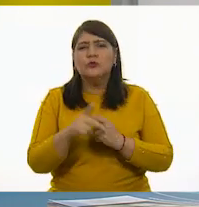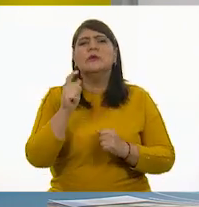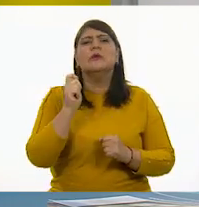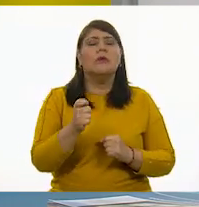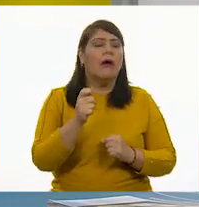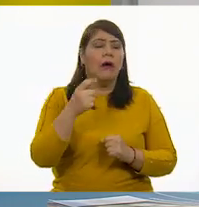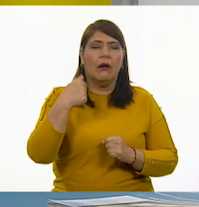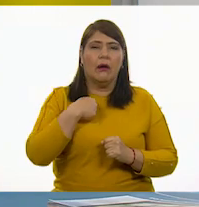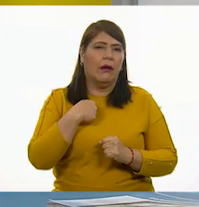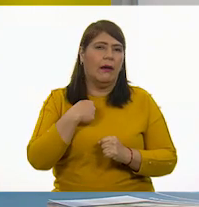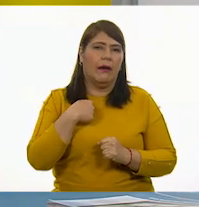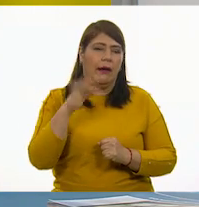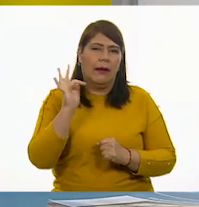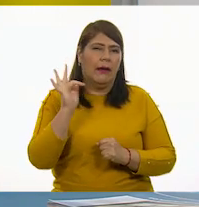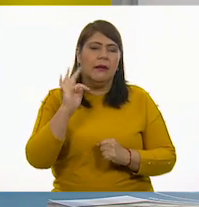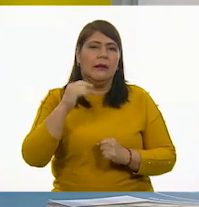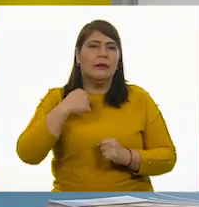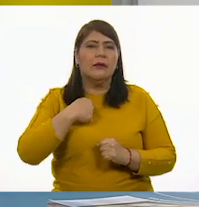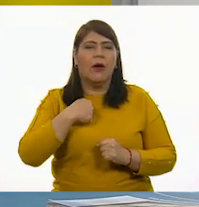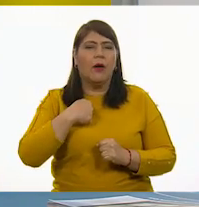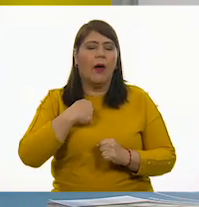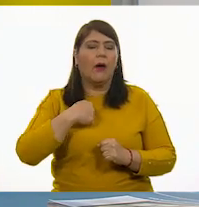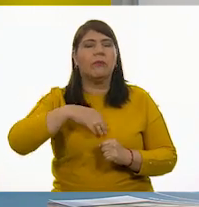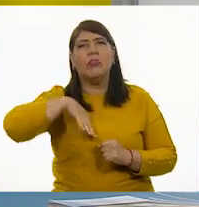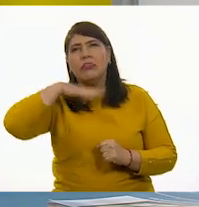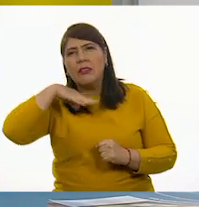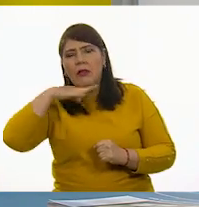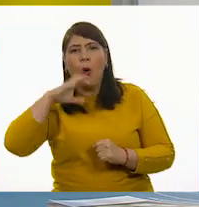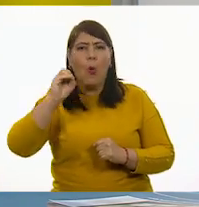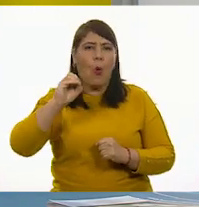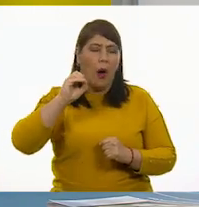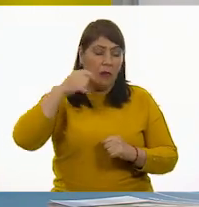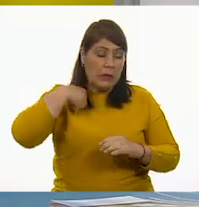tenemos la inteligencia para poderlo interpretar,